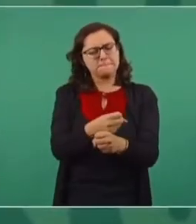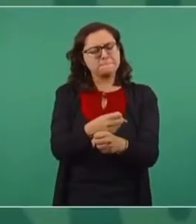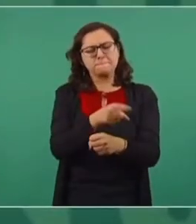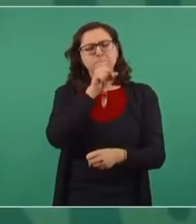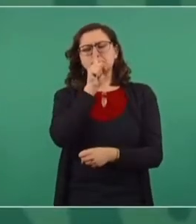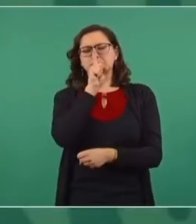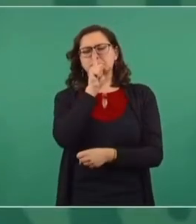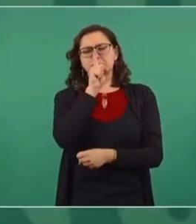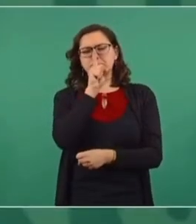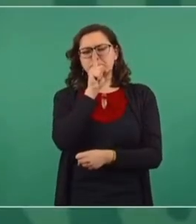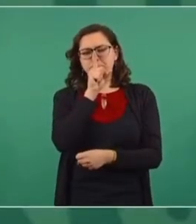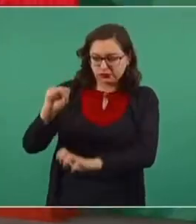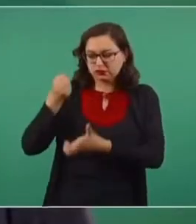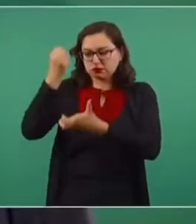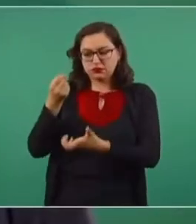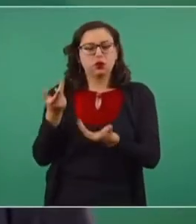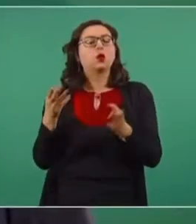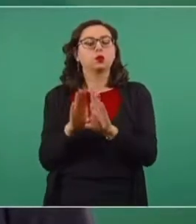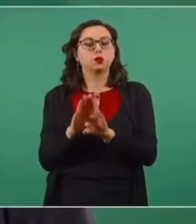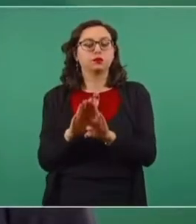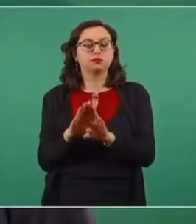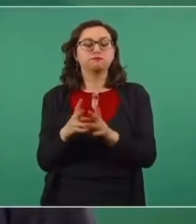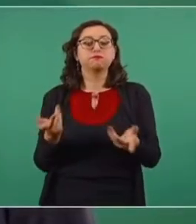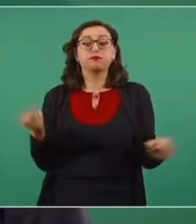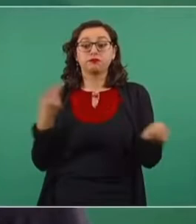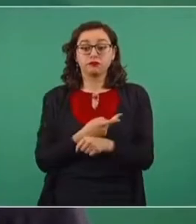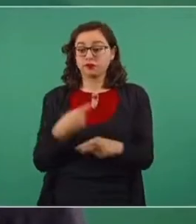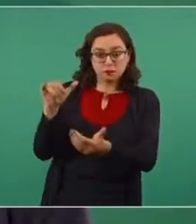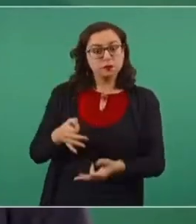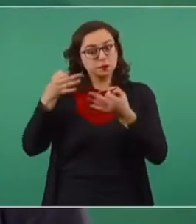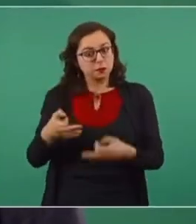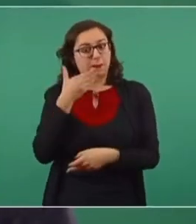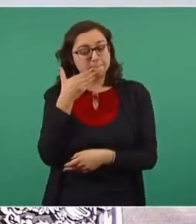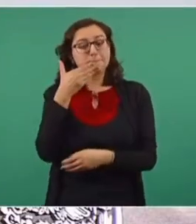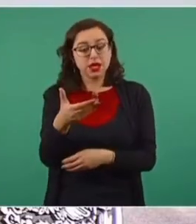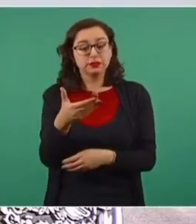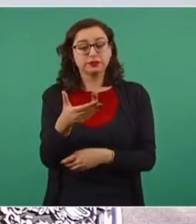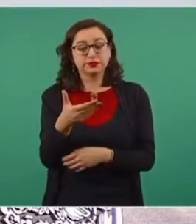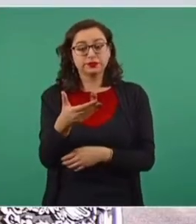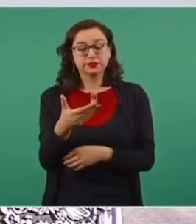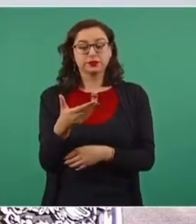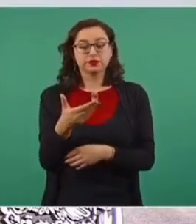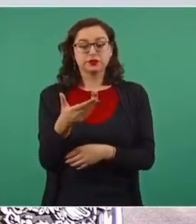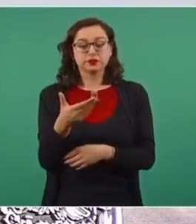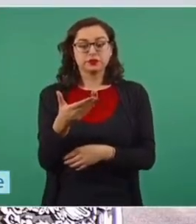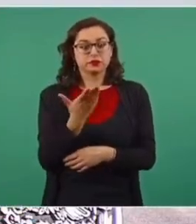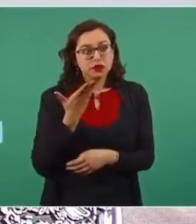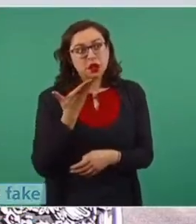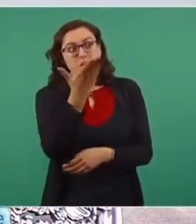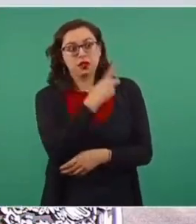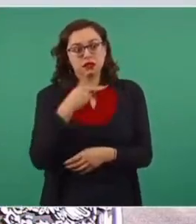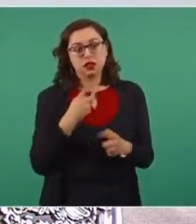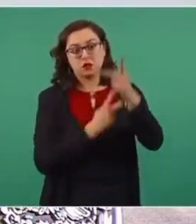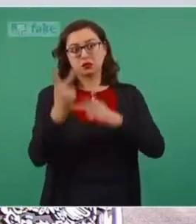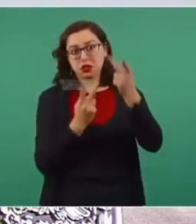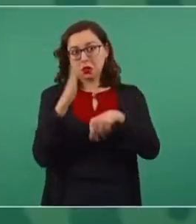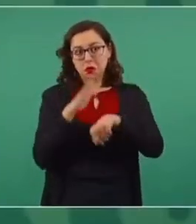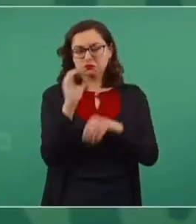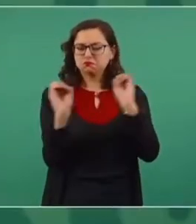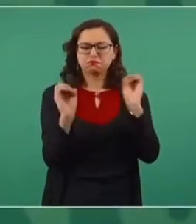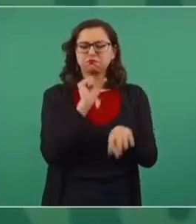multianual. No hemos tenido problema en la recaudación, vamos bien. No solicitamos deuda adicional,